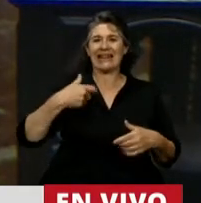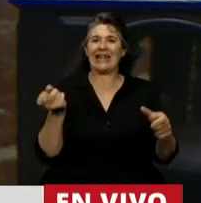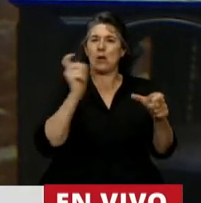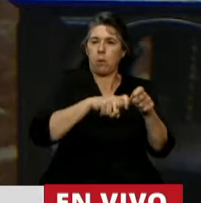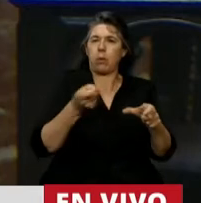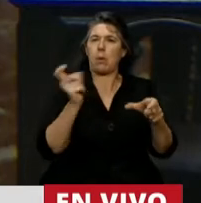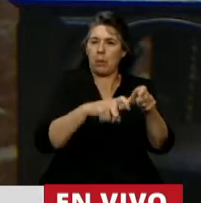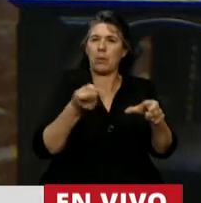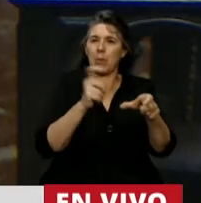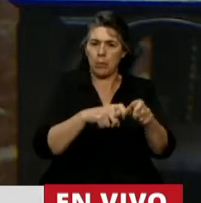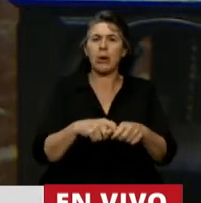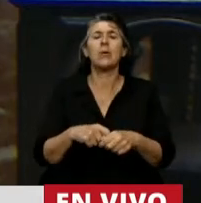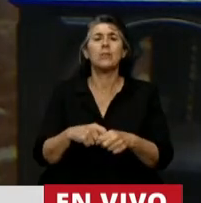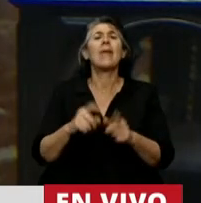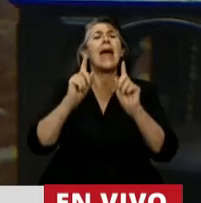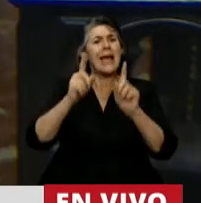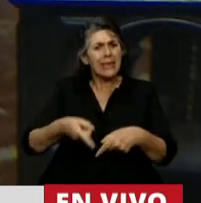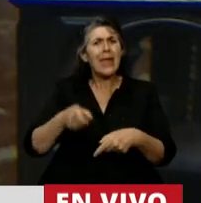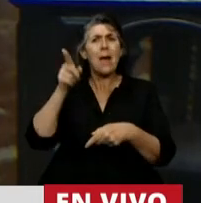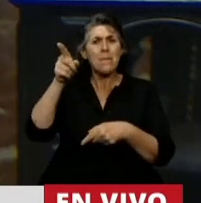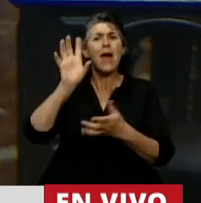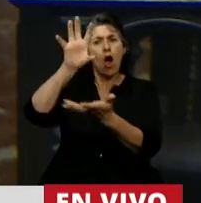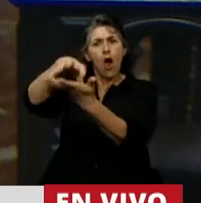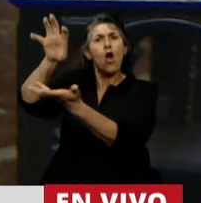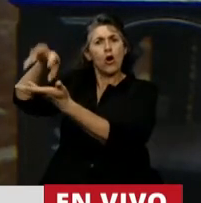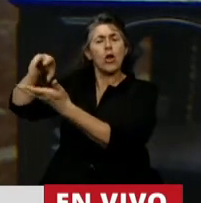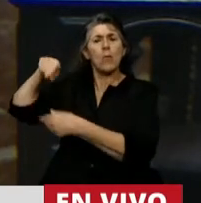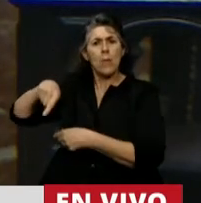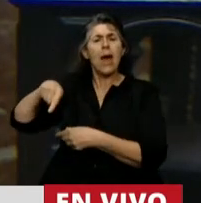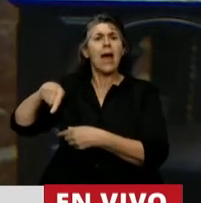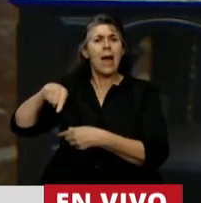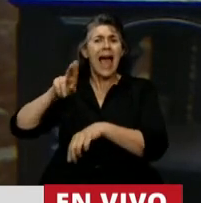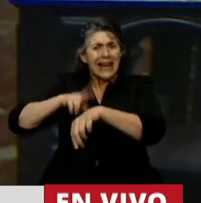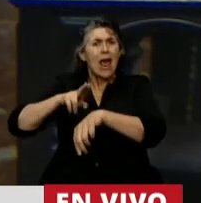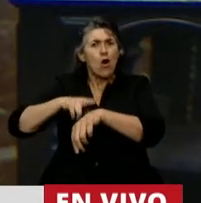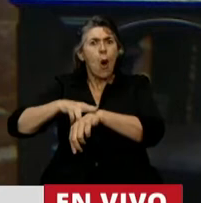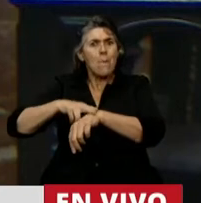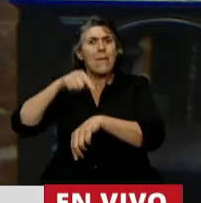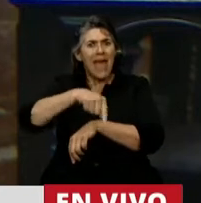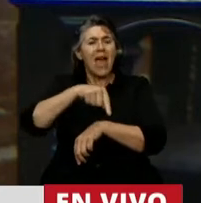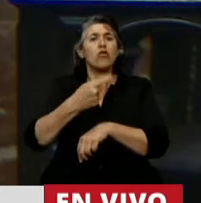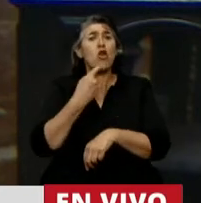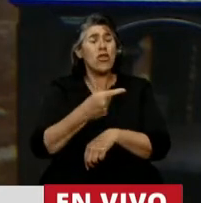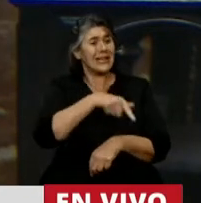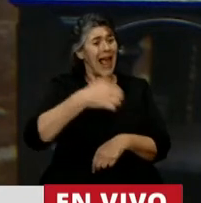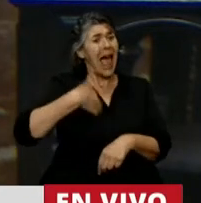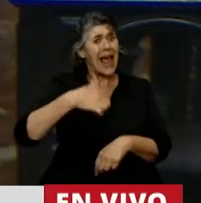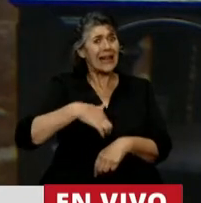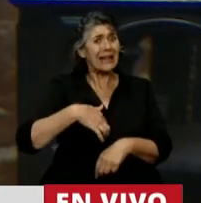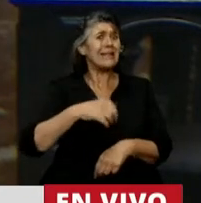y son los propios organismos que monitorean los tratados los que han recomendado a la Argentina adoptar esta legislación.